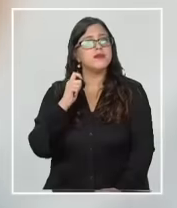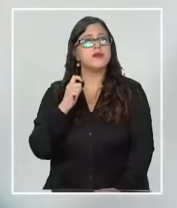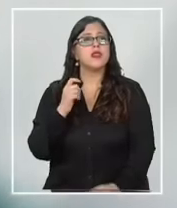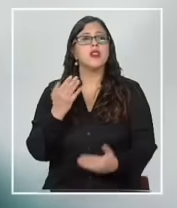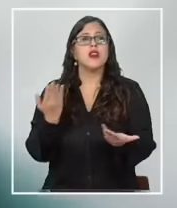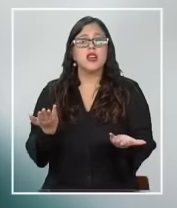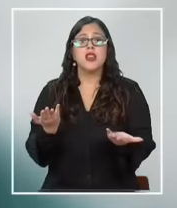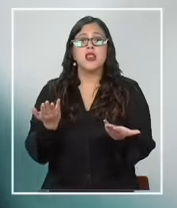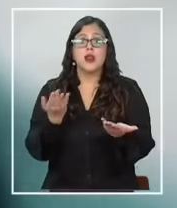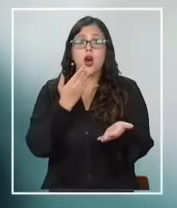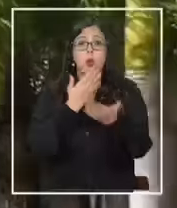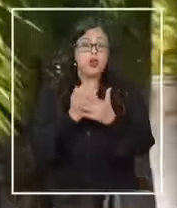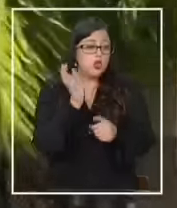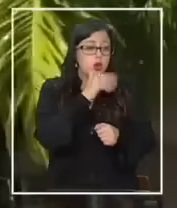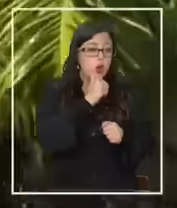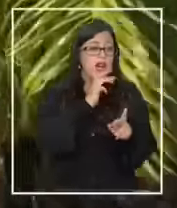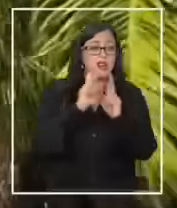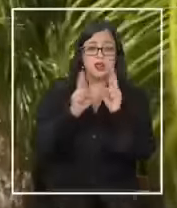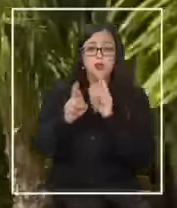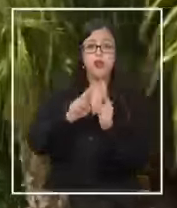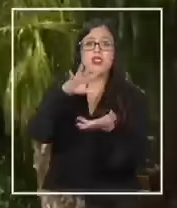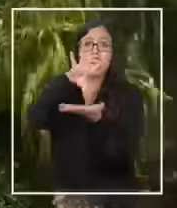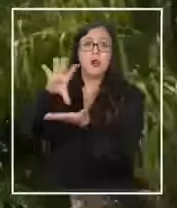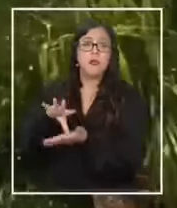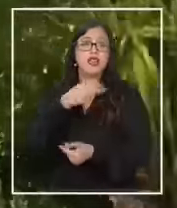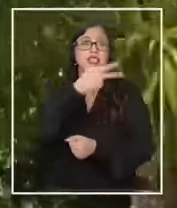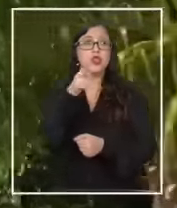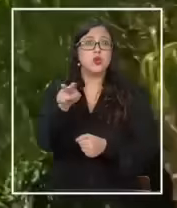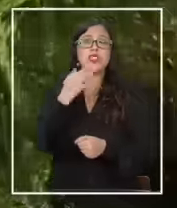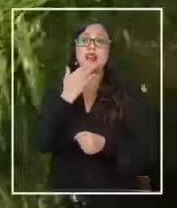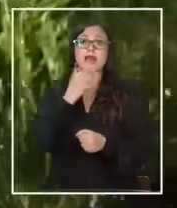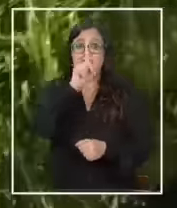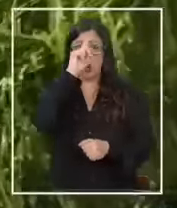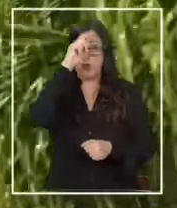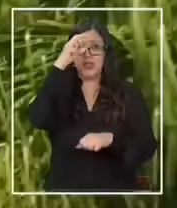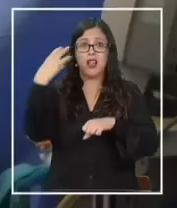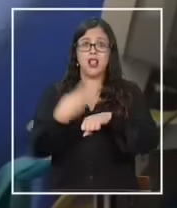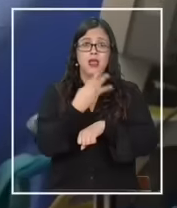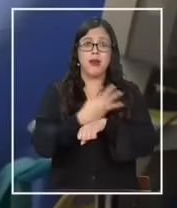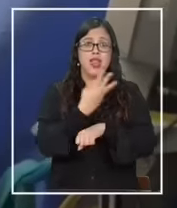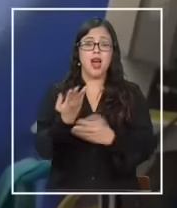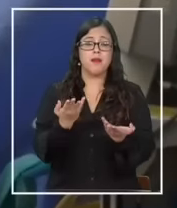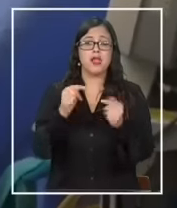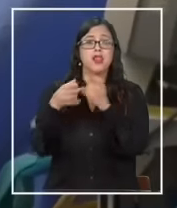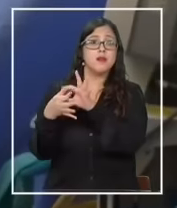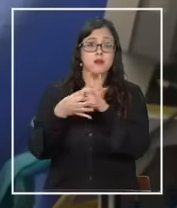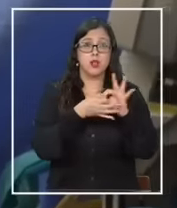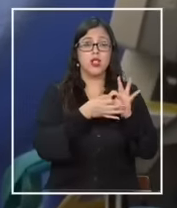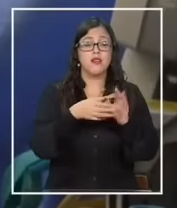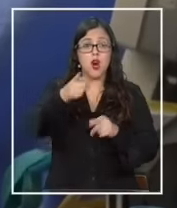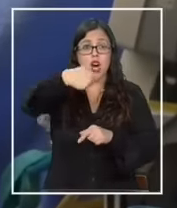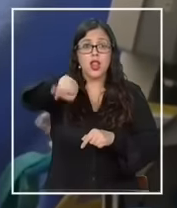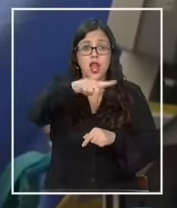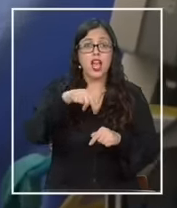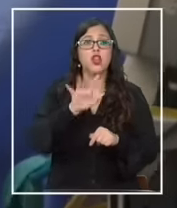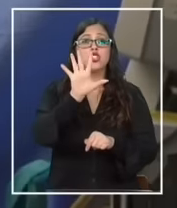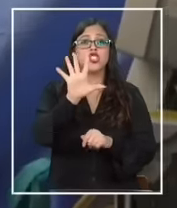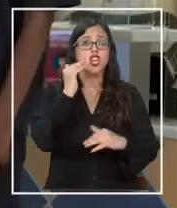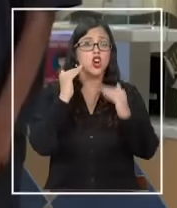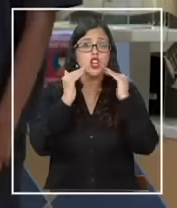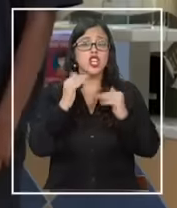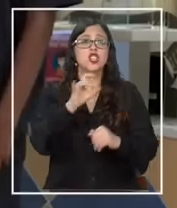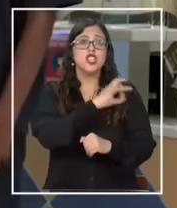tratamiento en sus países y el Nicholas Children's Hospital de Miami gracias a ello cinco niños chilenos han